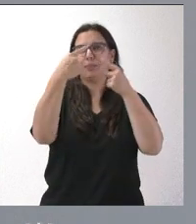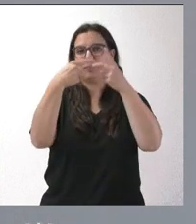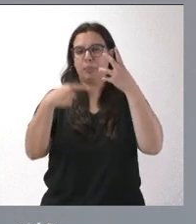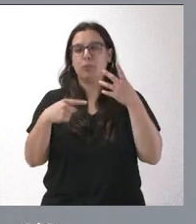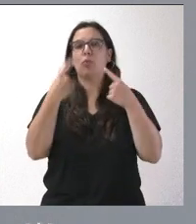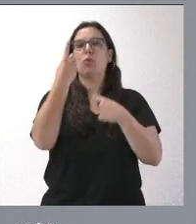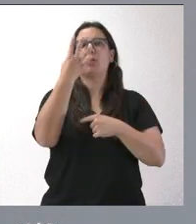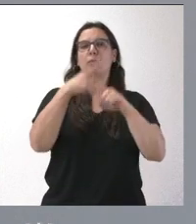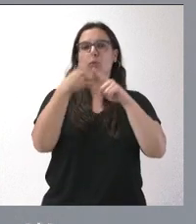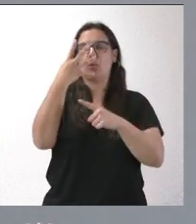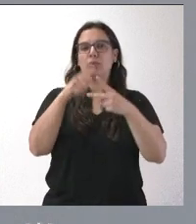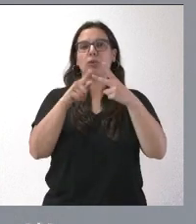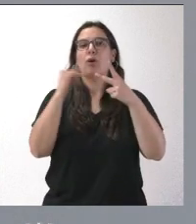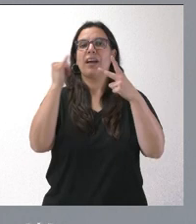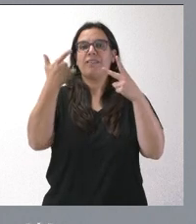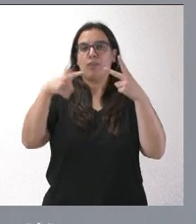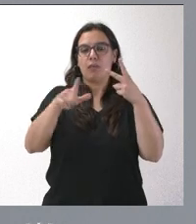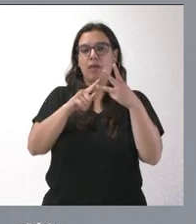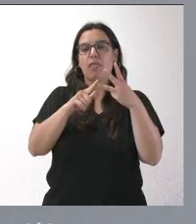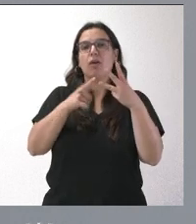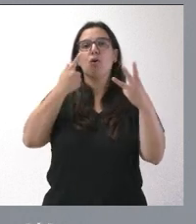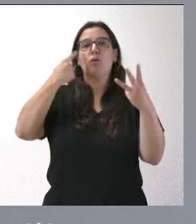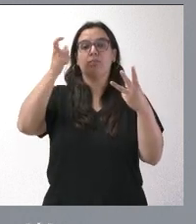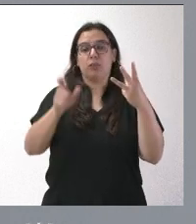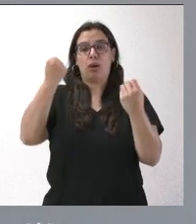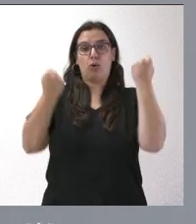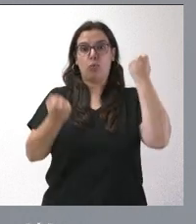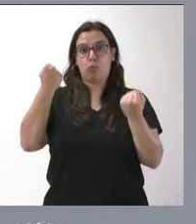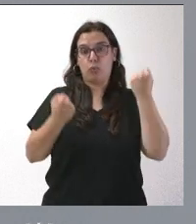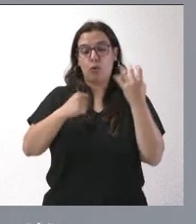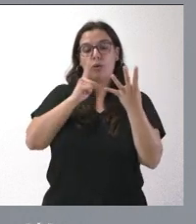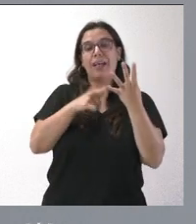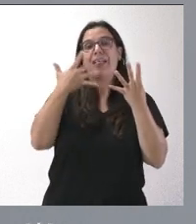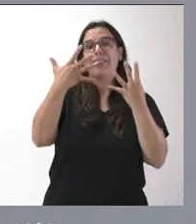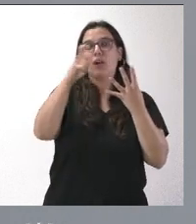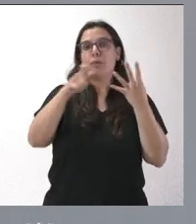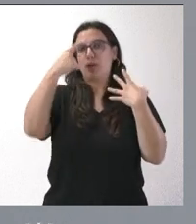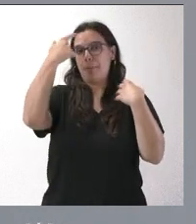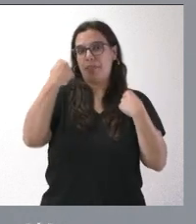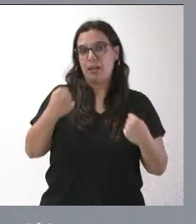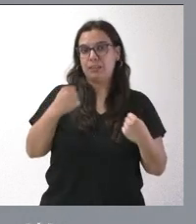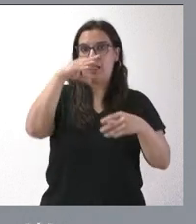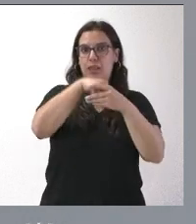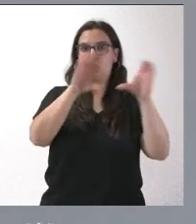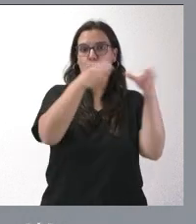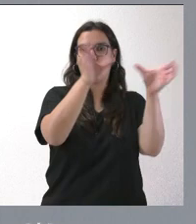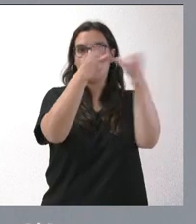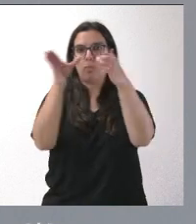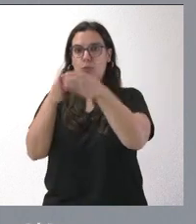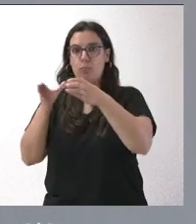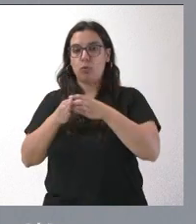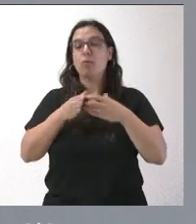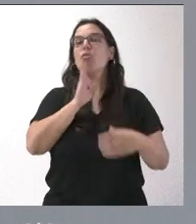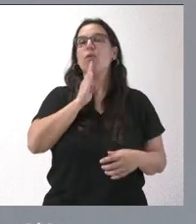4x4, un jefe de unidad, un conductor peón y cinco especialistas. Estas unidades se van a ubicar en las